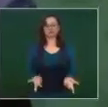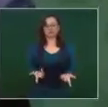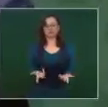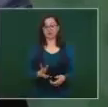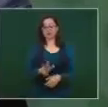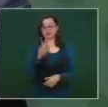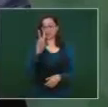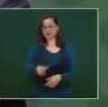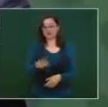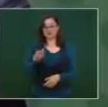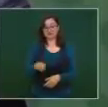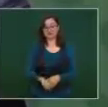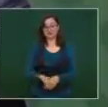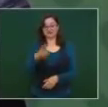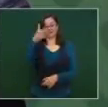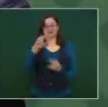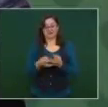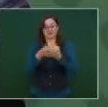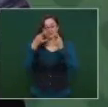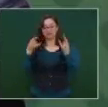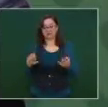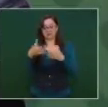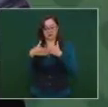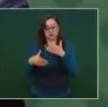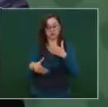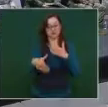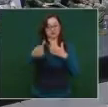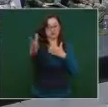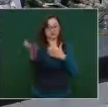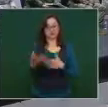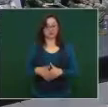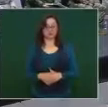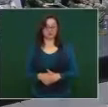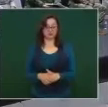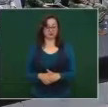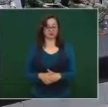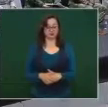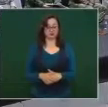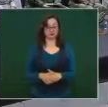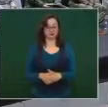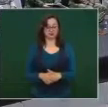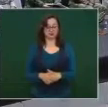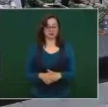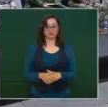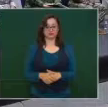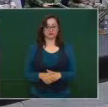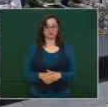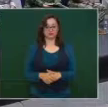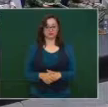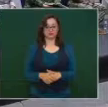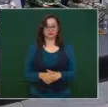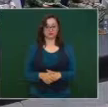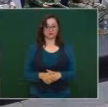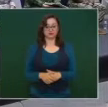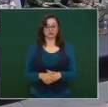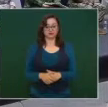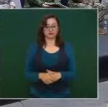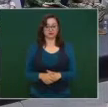eso es historia, el que